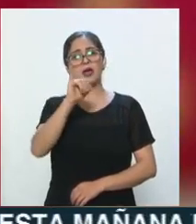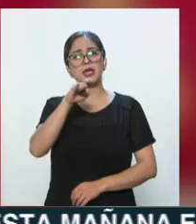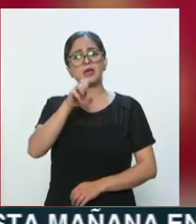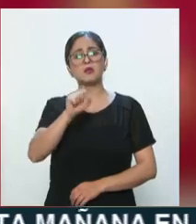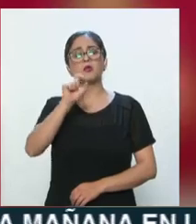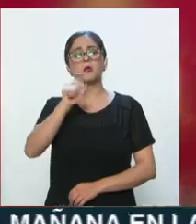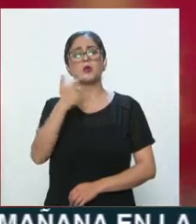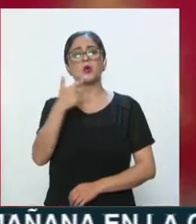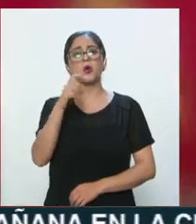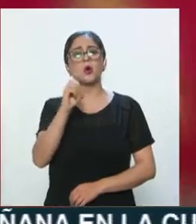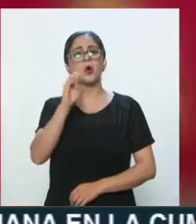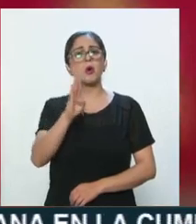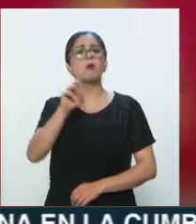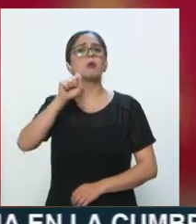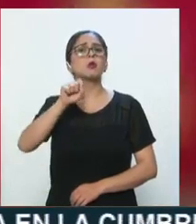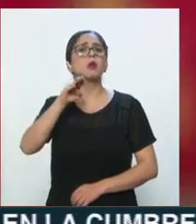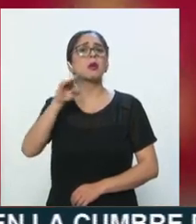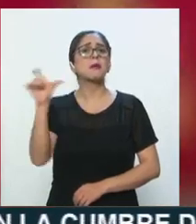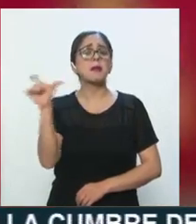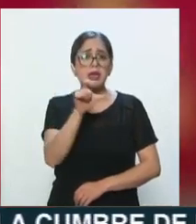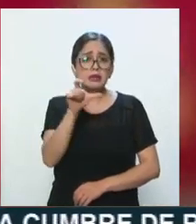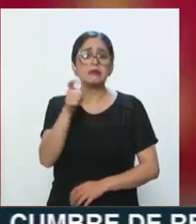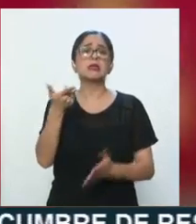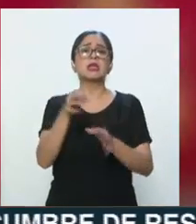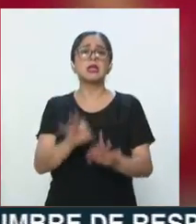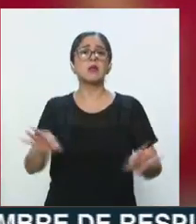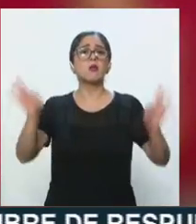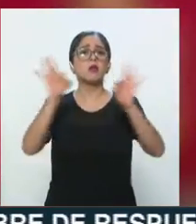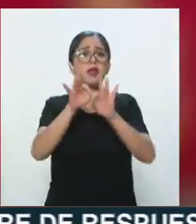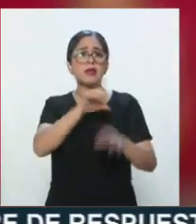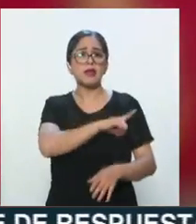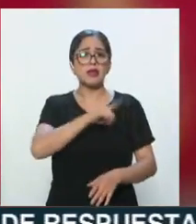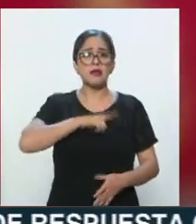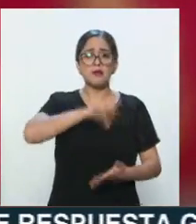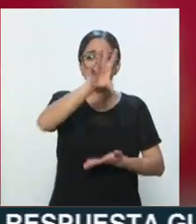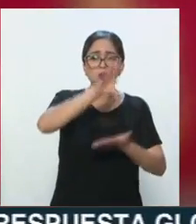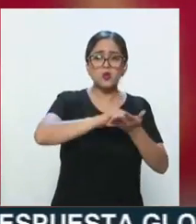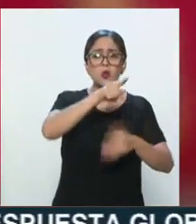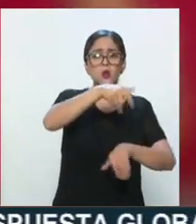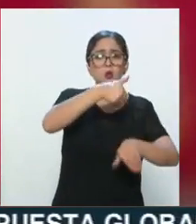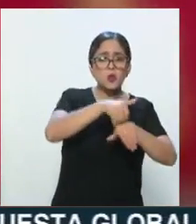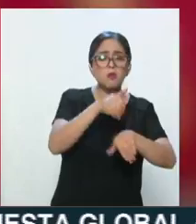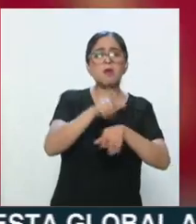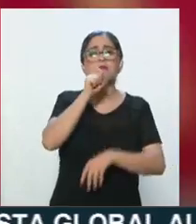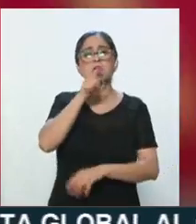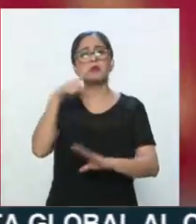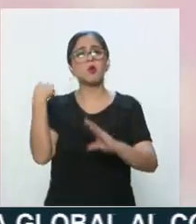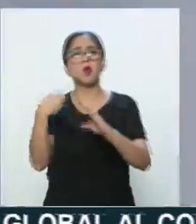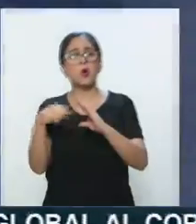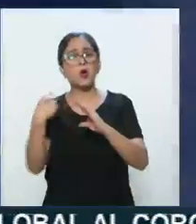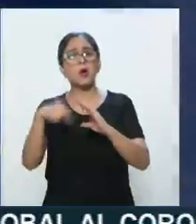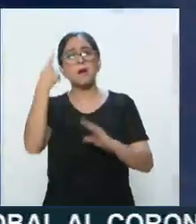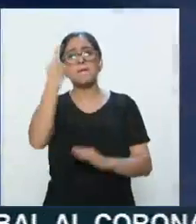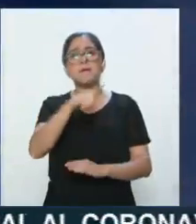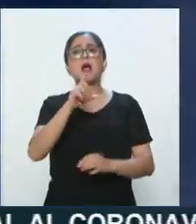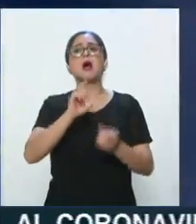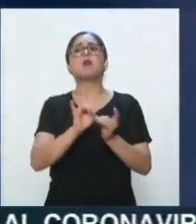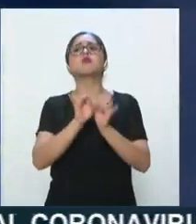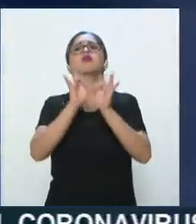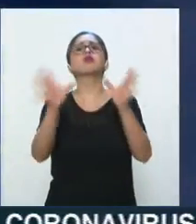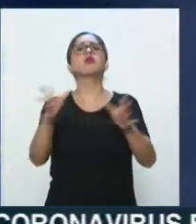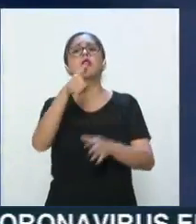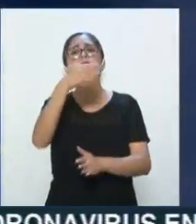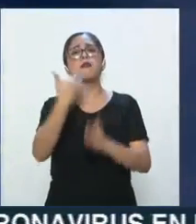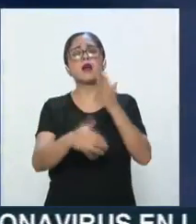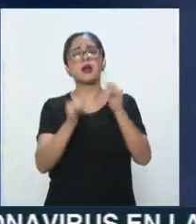.mx. Importante, muy importante tener este número y este correo electrónico para evitar la desinformación. En más